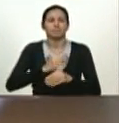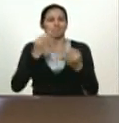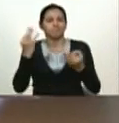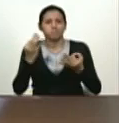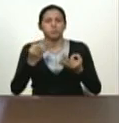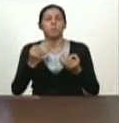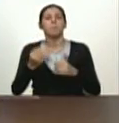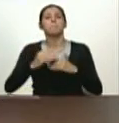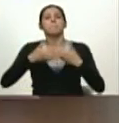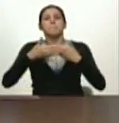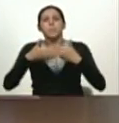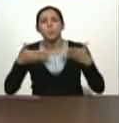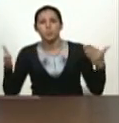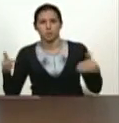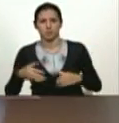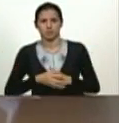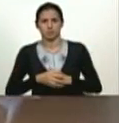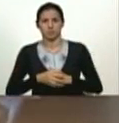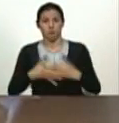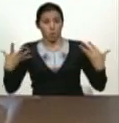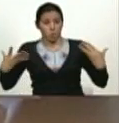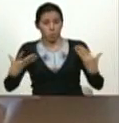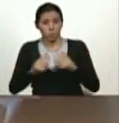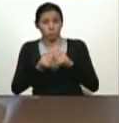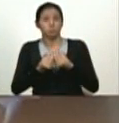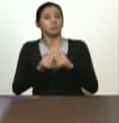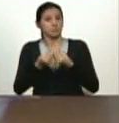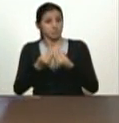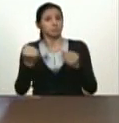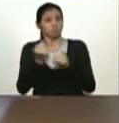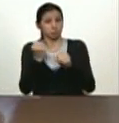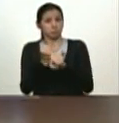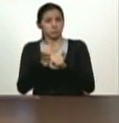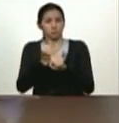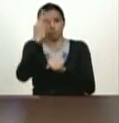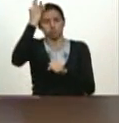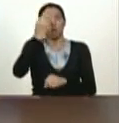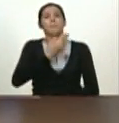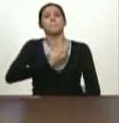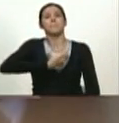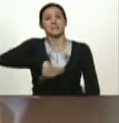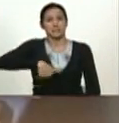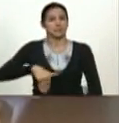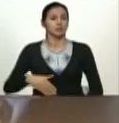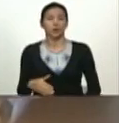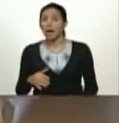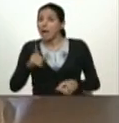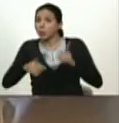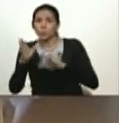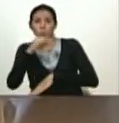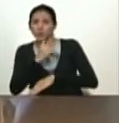Junto los consejos presidenciales en algunos casos y donde no hay consejo presidencial.